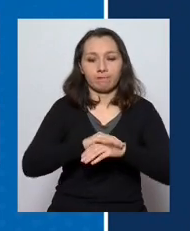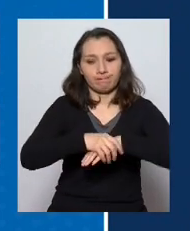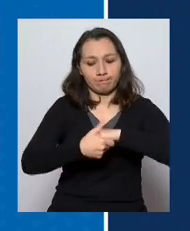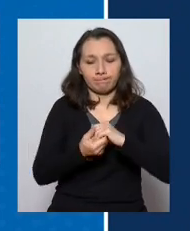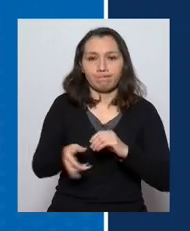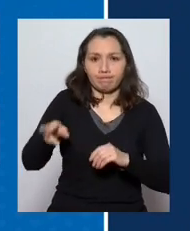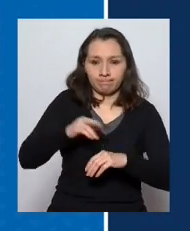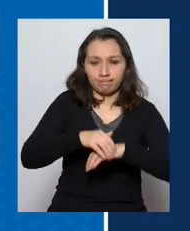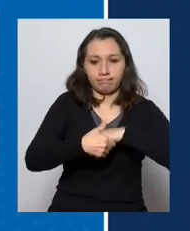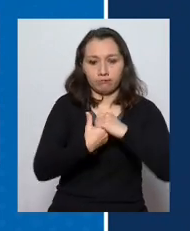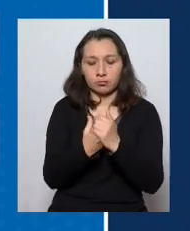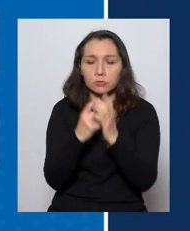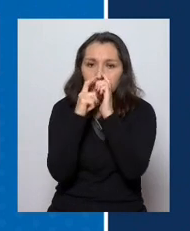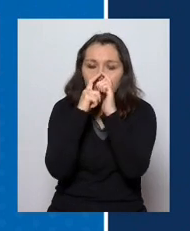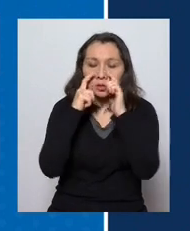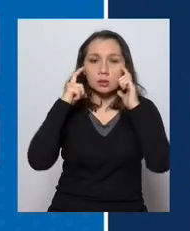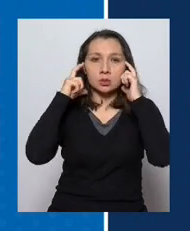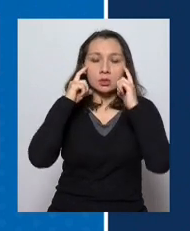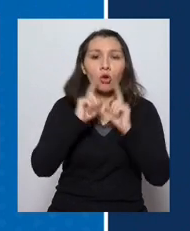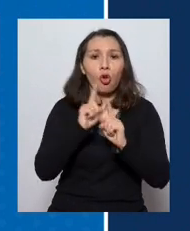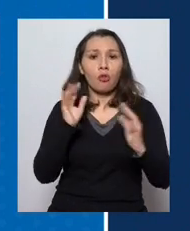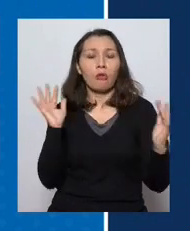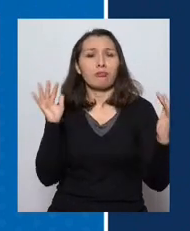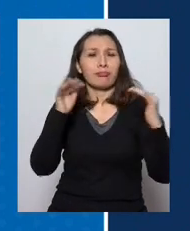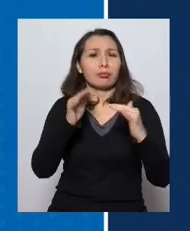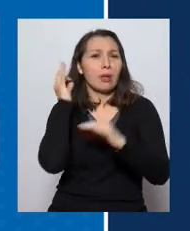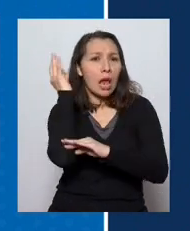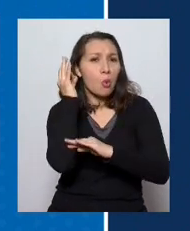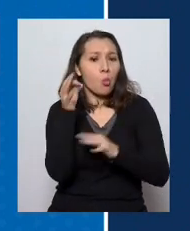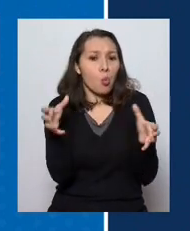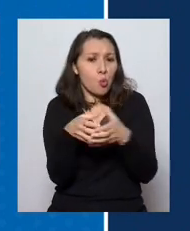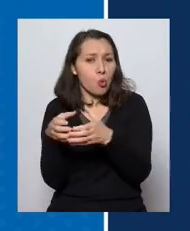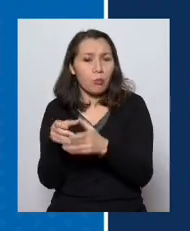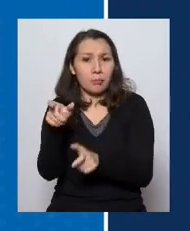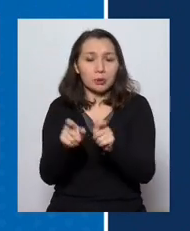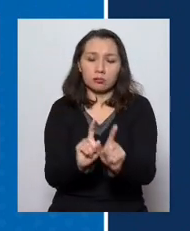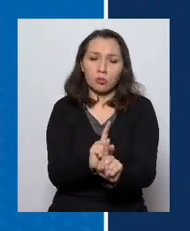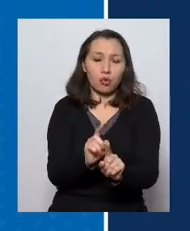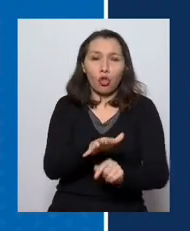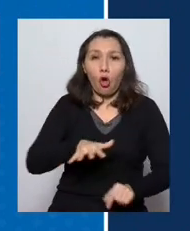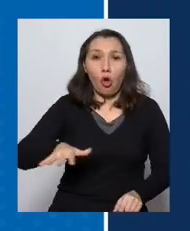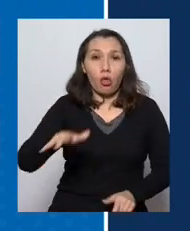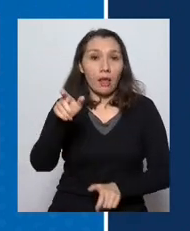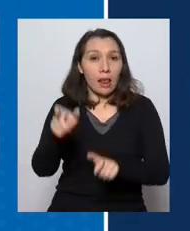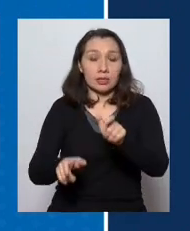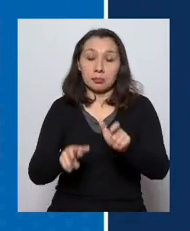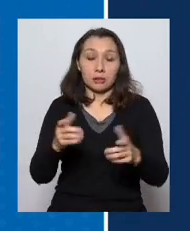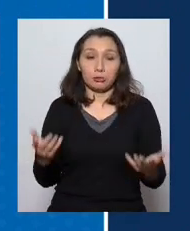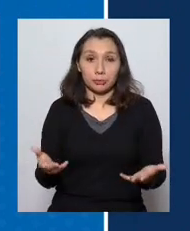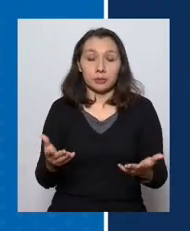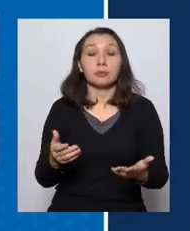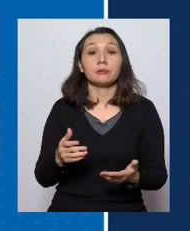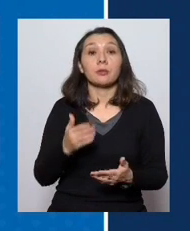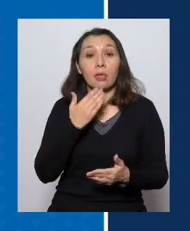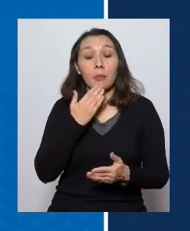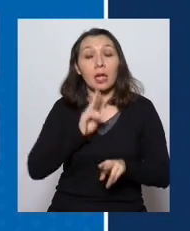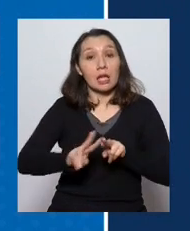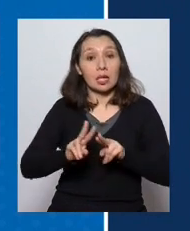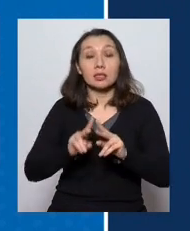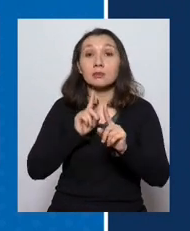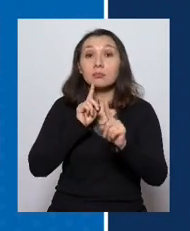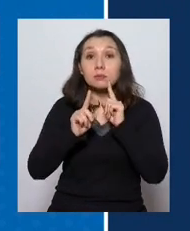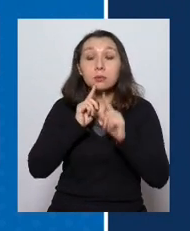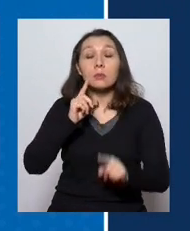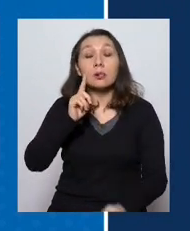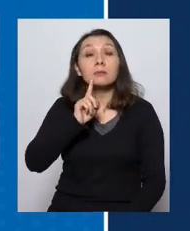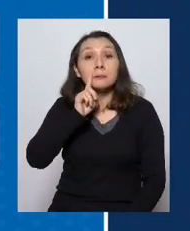lavado de manos del uso de mascarilla de no reunirse en grandes grupos para la población en general. En cuanto a la realización de exámenes